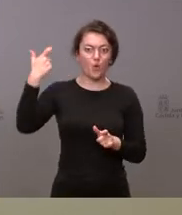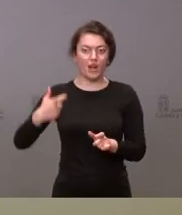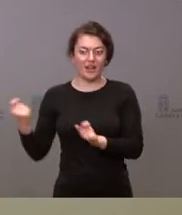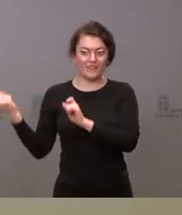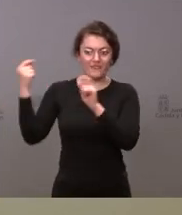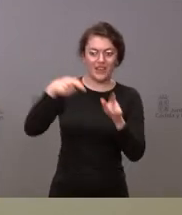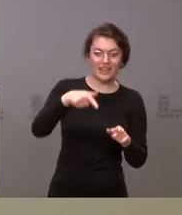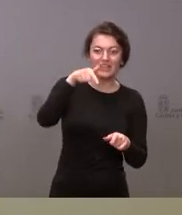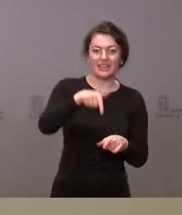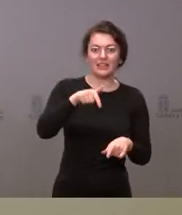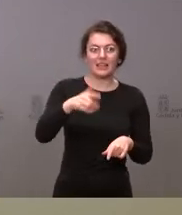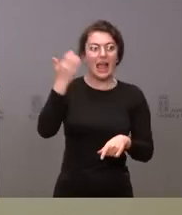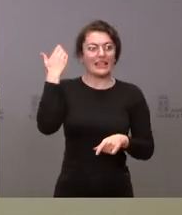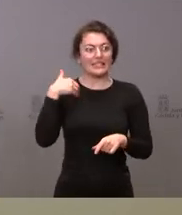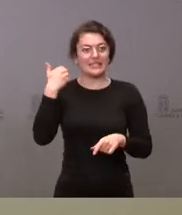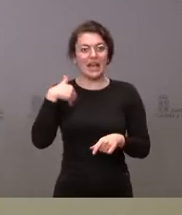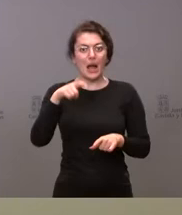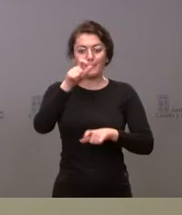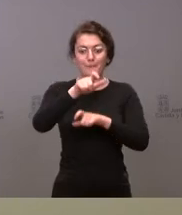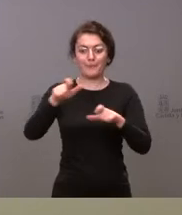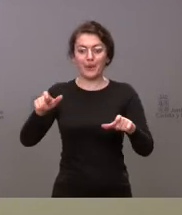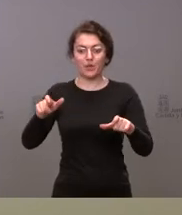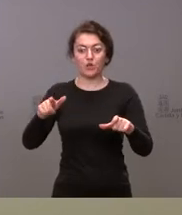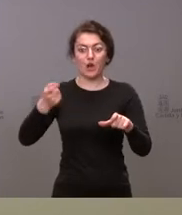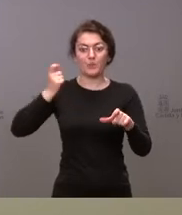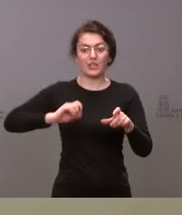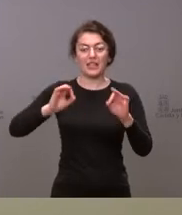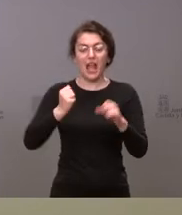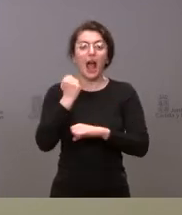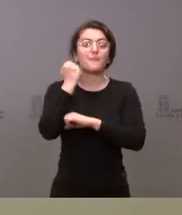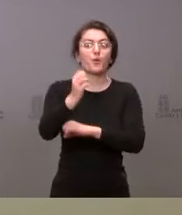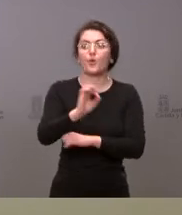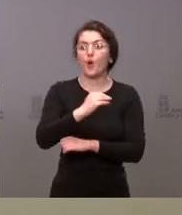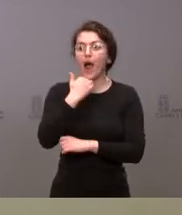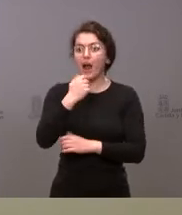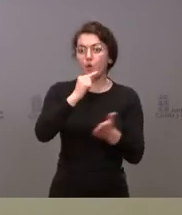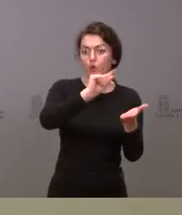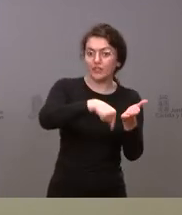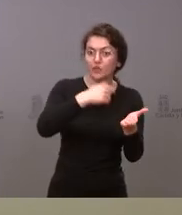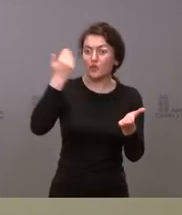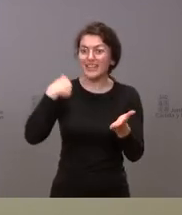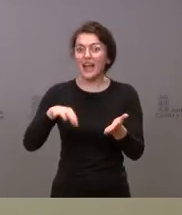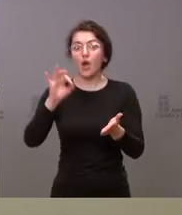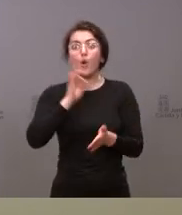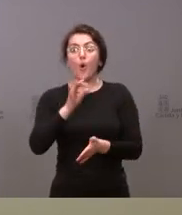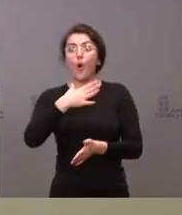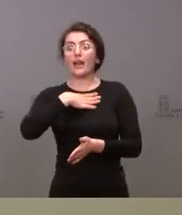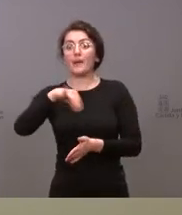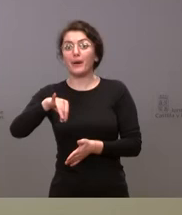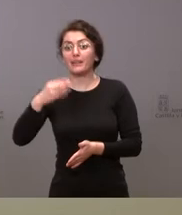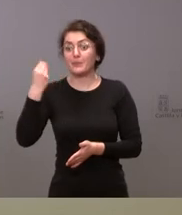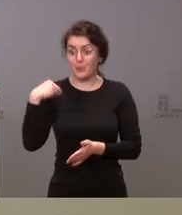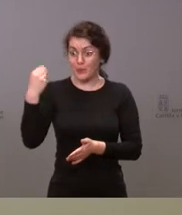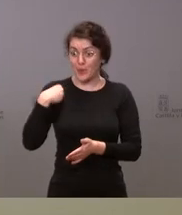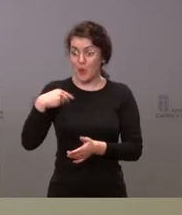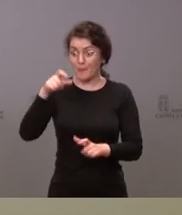contrataciones de personal de apoyo o si se puede recurrir incluso a personas que han llegado de Ucrania